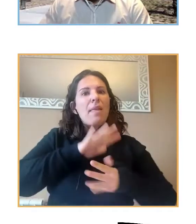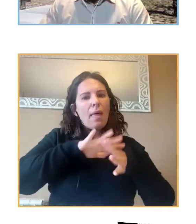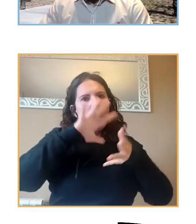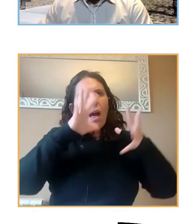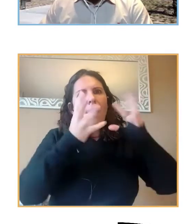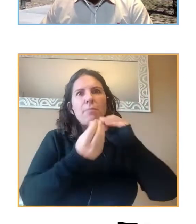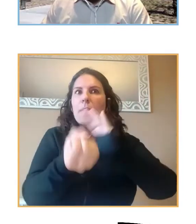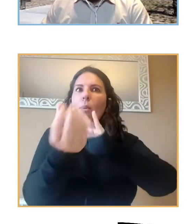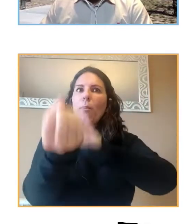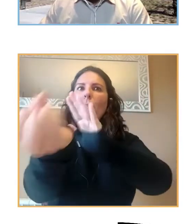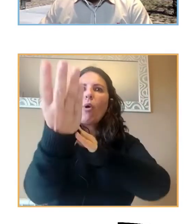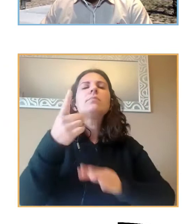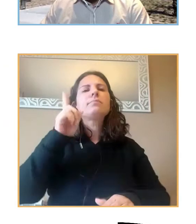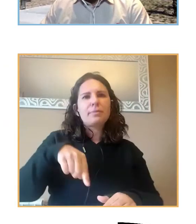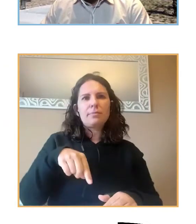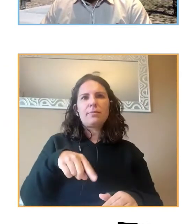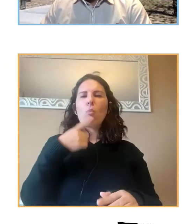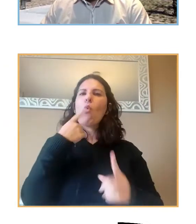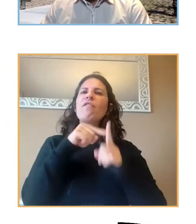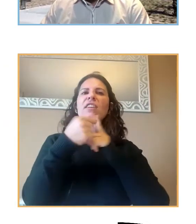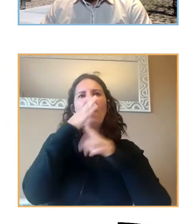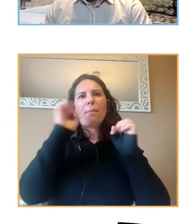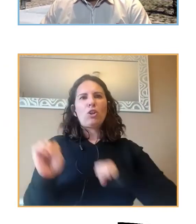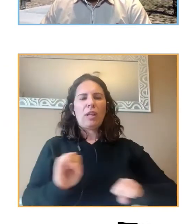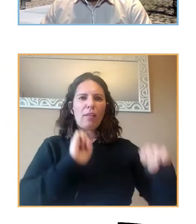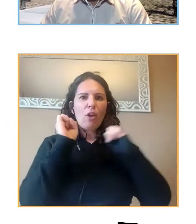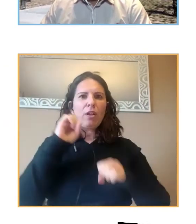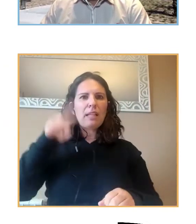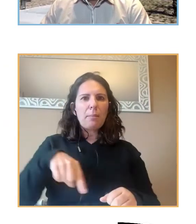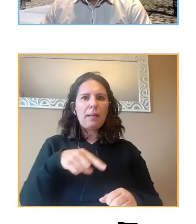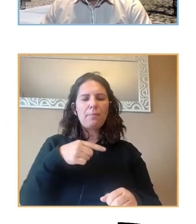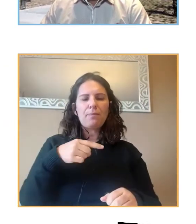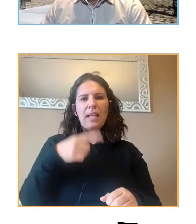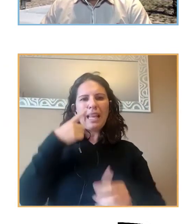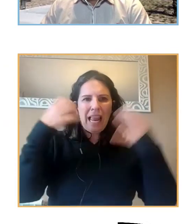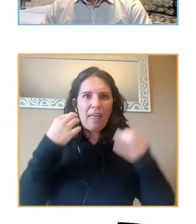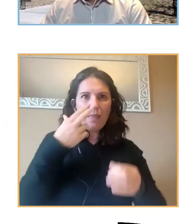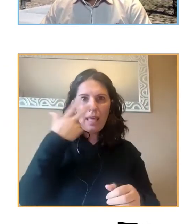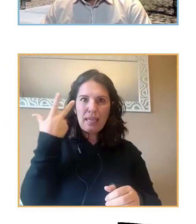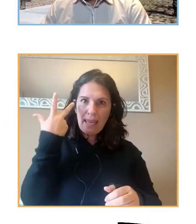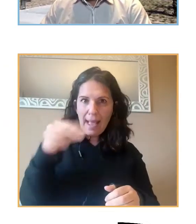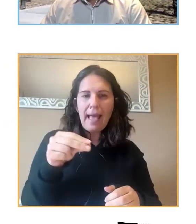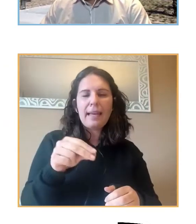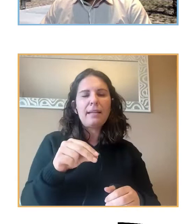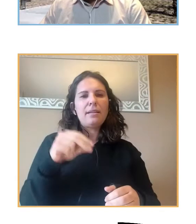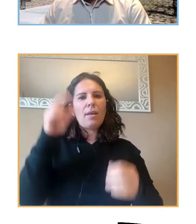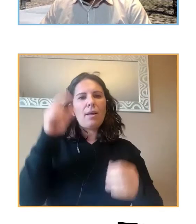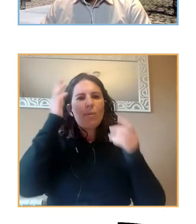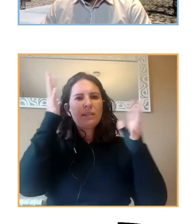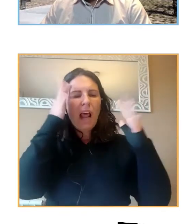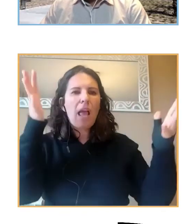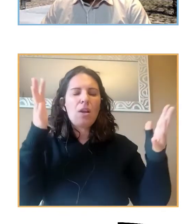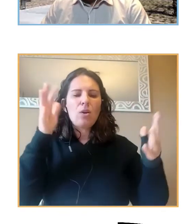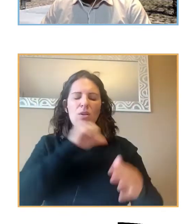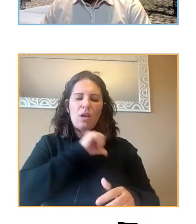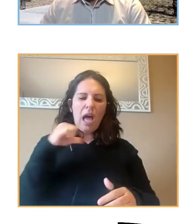aquí os bueno se mostraba cuáles son las negativas el negar la realidad el distraerse el autoinculparse el